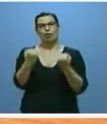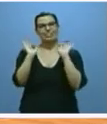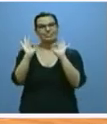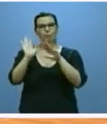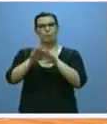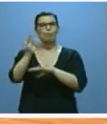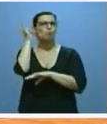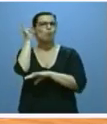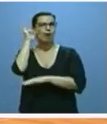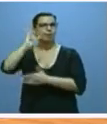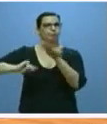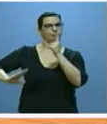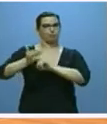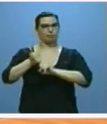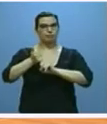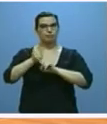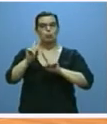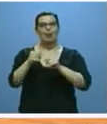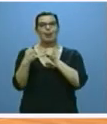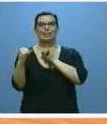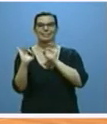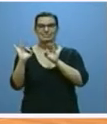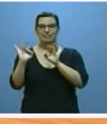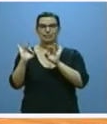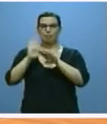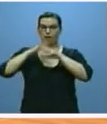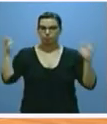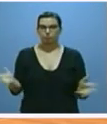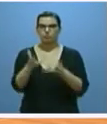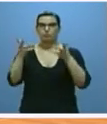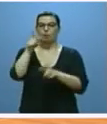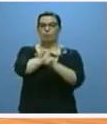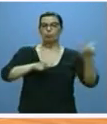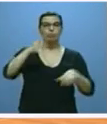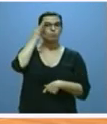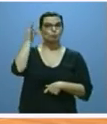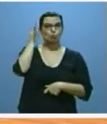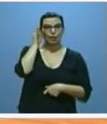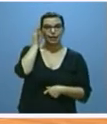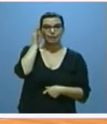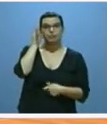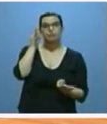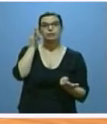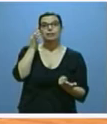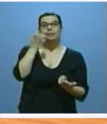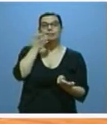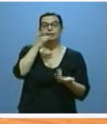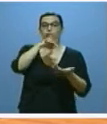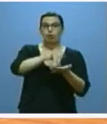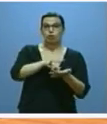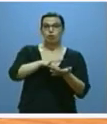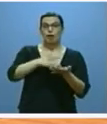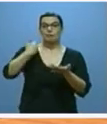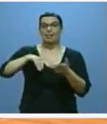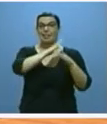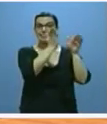empleo femenino previendo una línea para propiciar la reincorporación al mercado laboral de las mujeres tras agotar sus periodos de